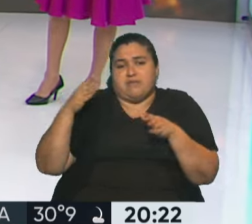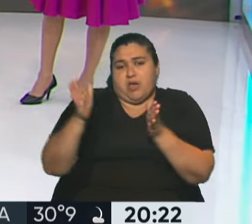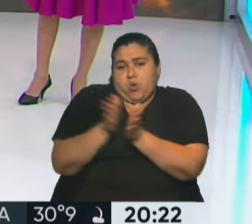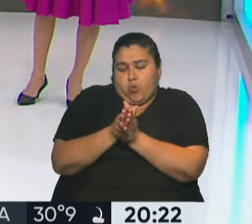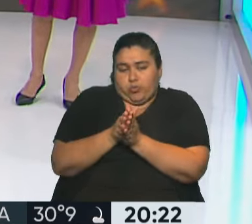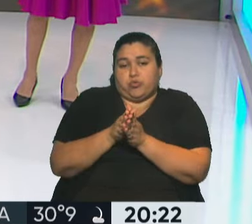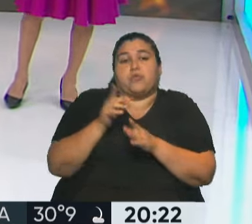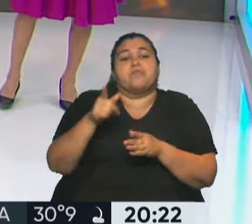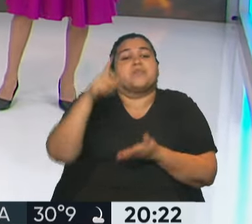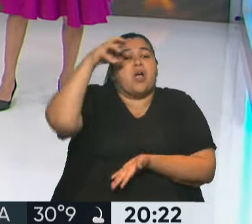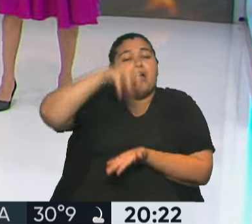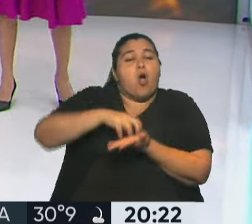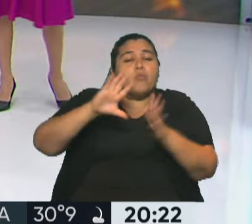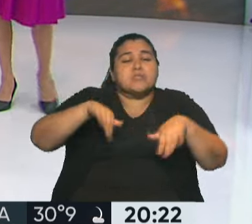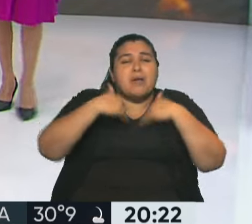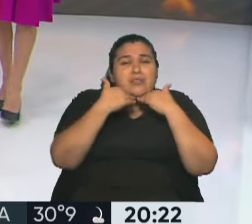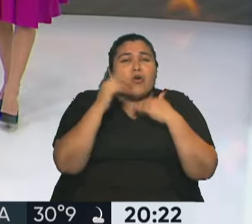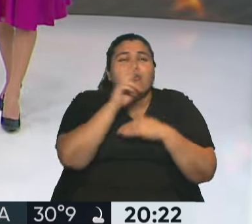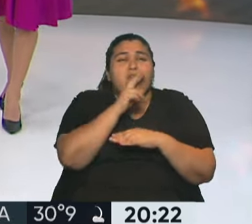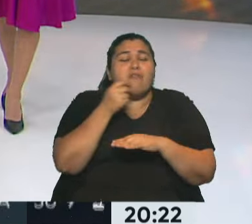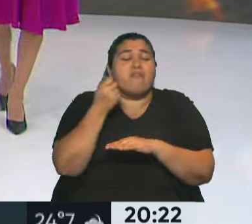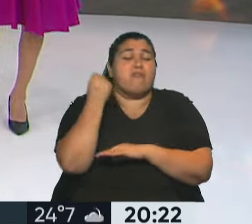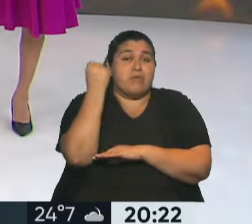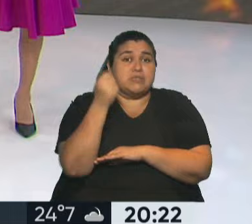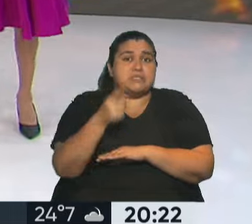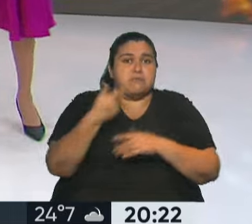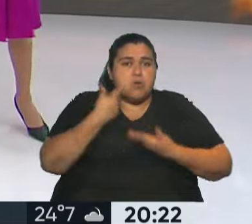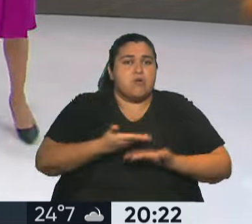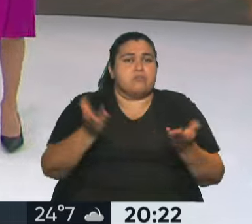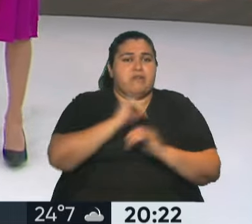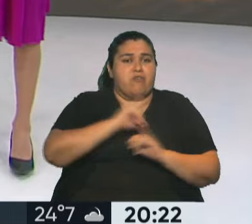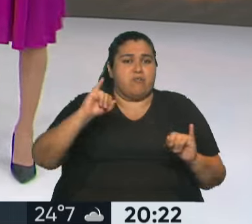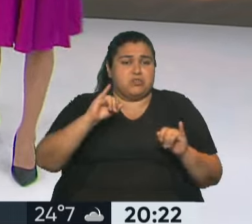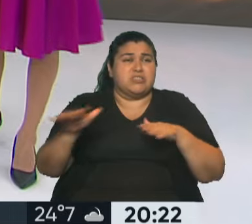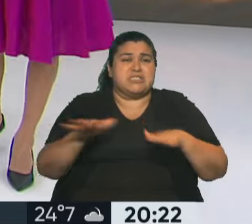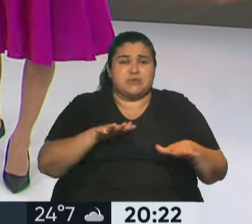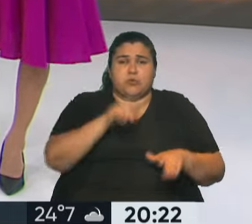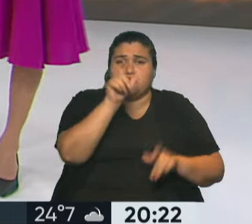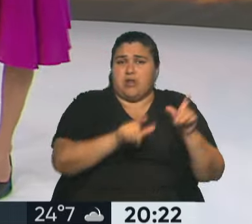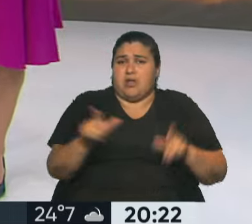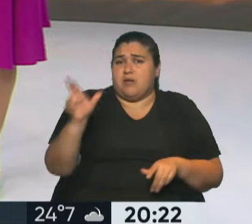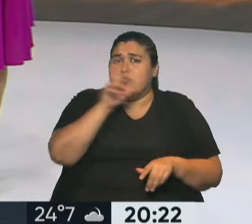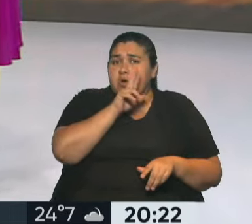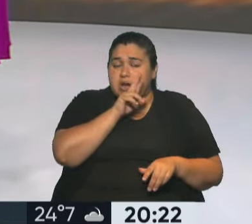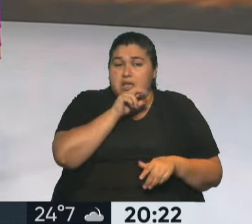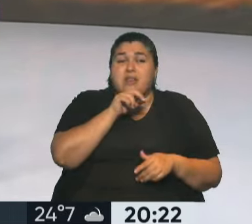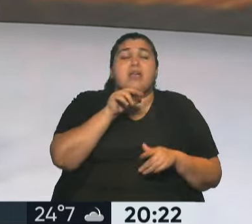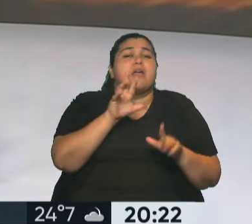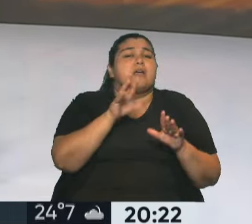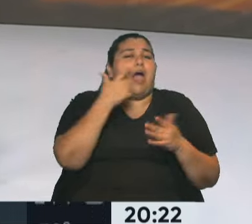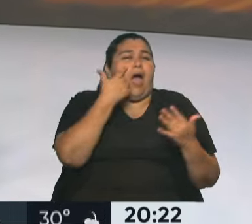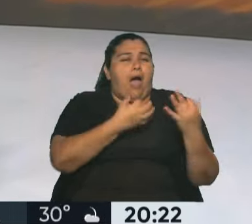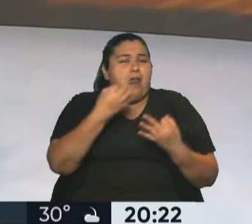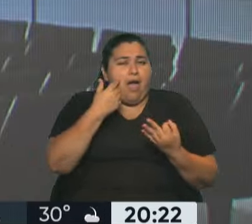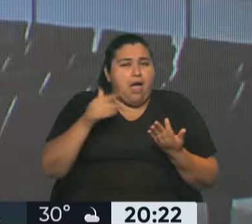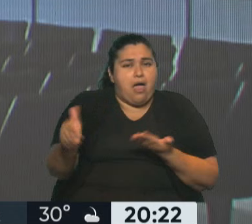Argentina como para dimensionar la situación de las mujeres y cómo están los femicidios en el relevamiento que se va haciendo,